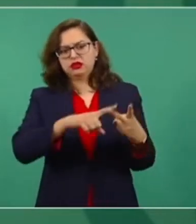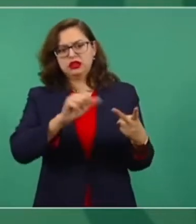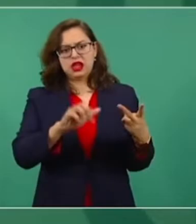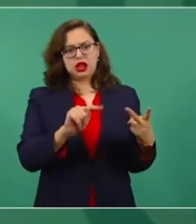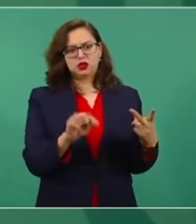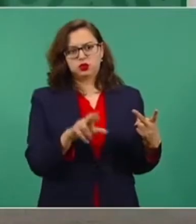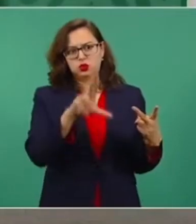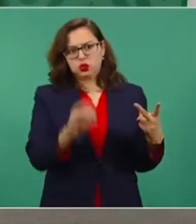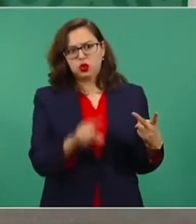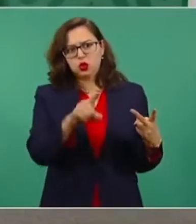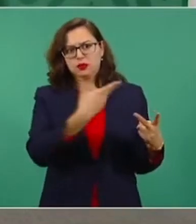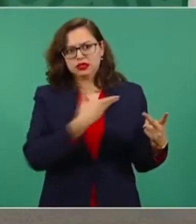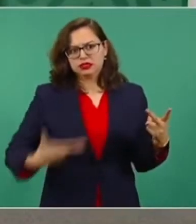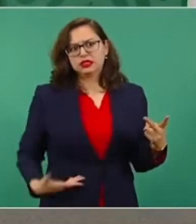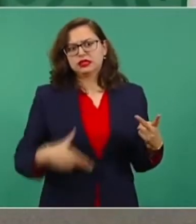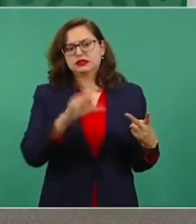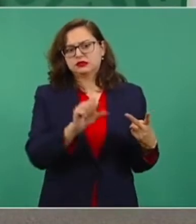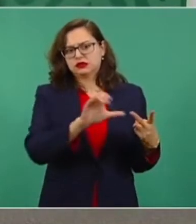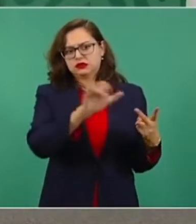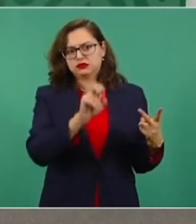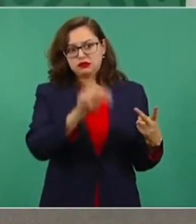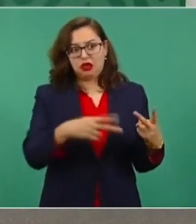no establecemos esas relaciones.